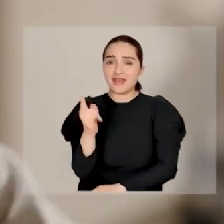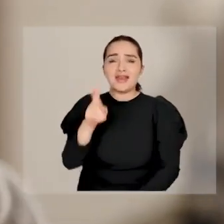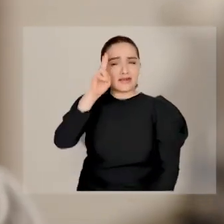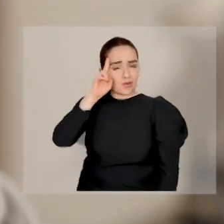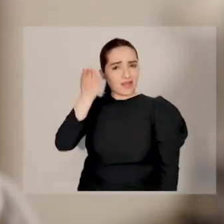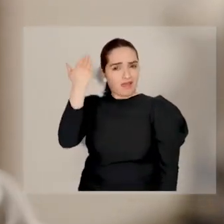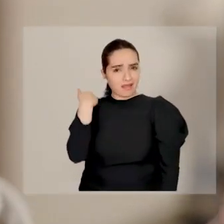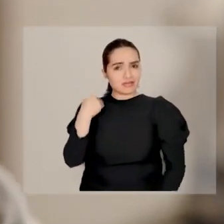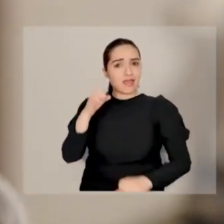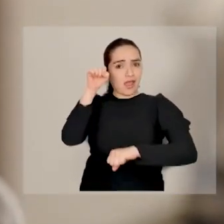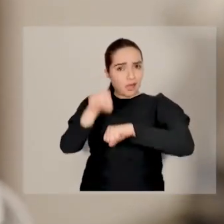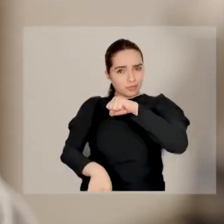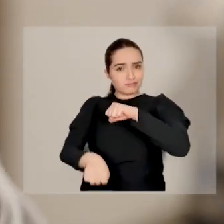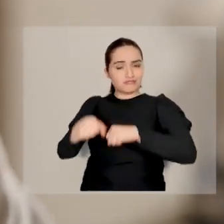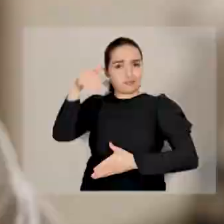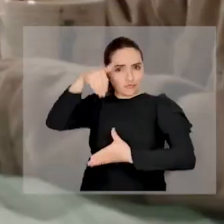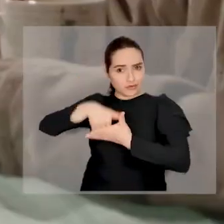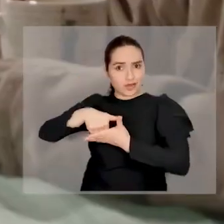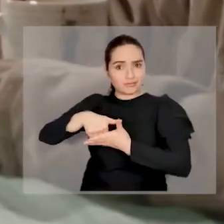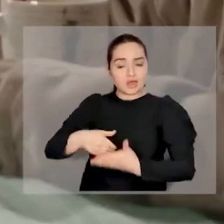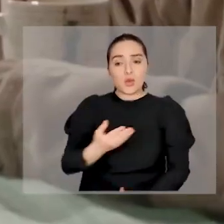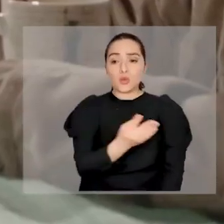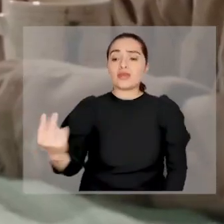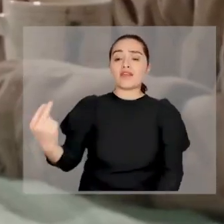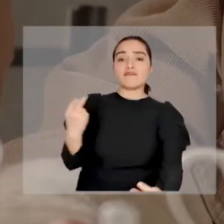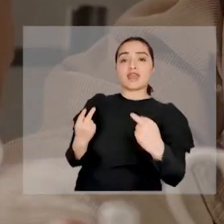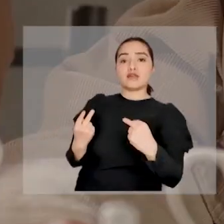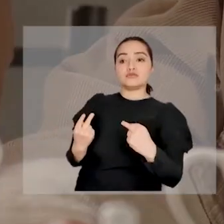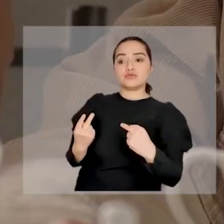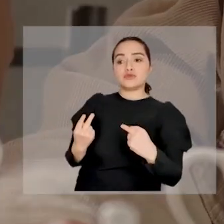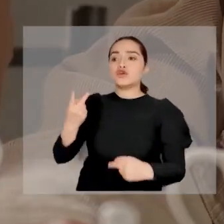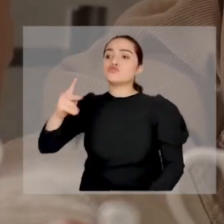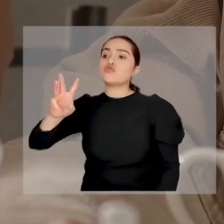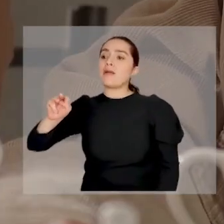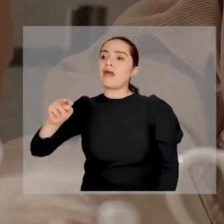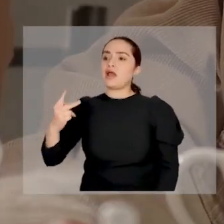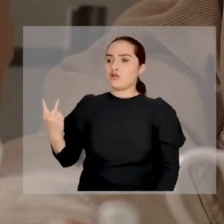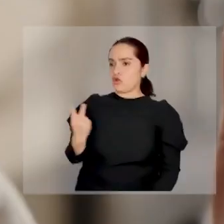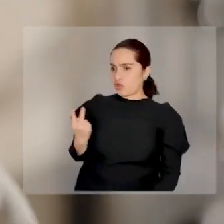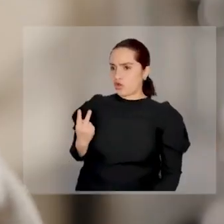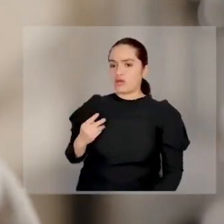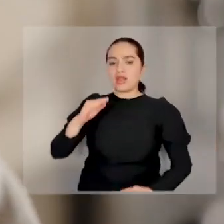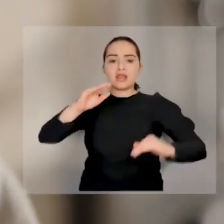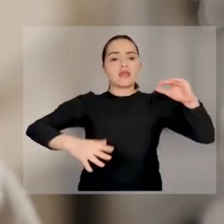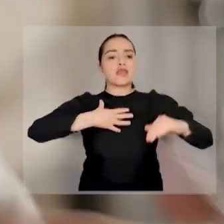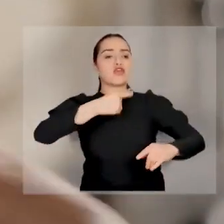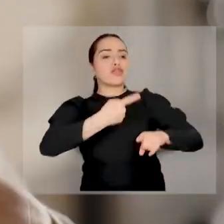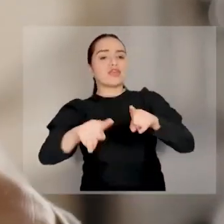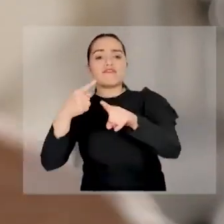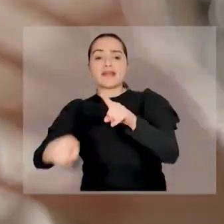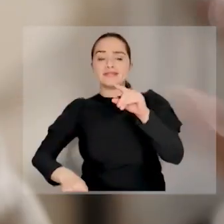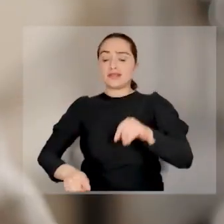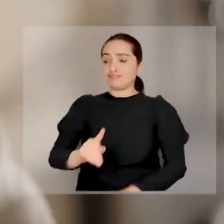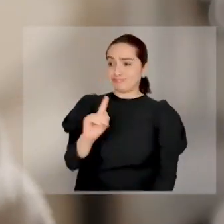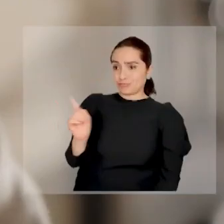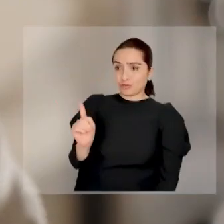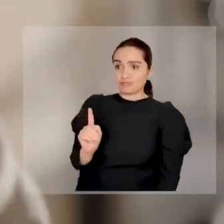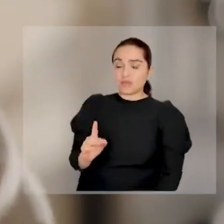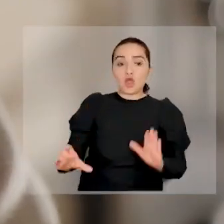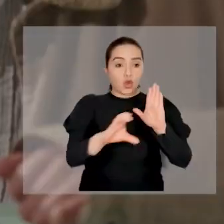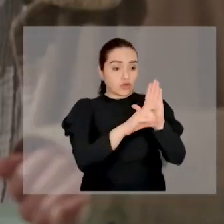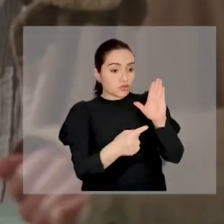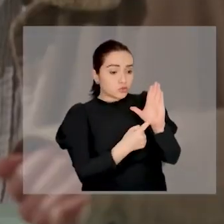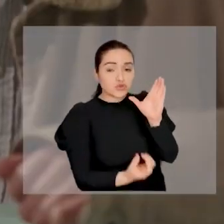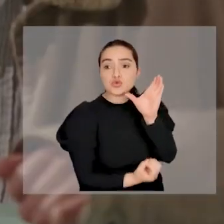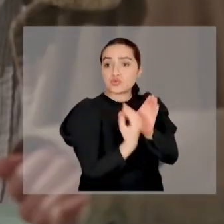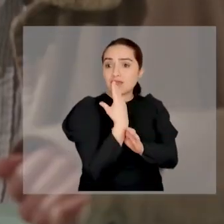primera generación en ir a la universidad. Todos votamos a prueba de entrar acá, ¿o no? ¿Alguna vez vieron a su mamá y a mí hacer alguna diferencia